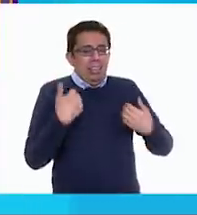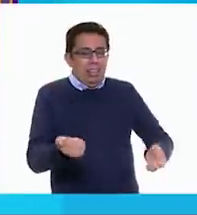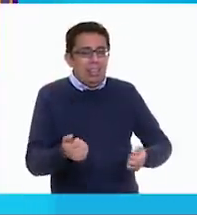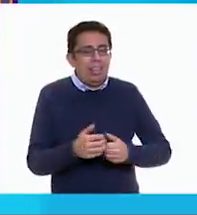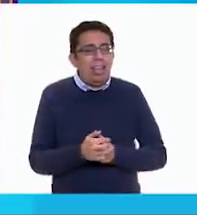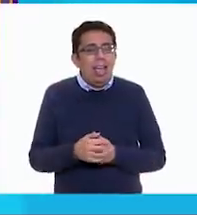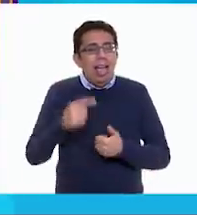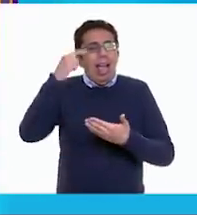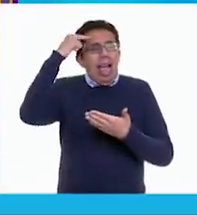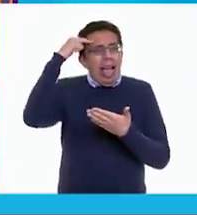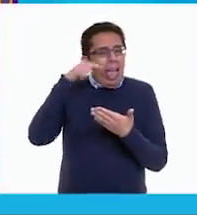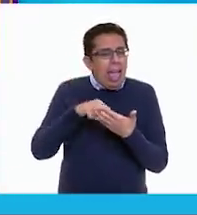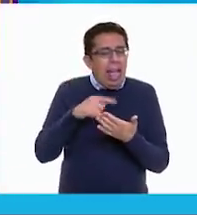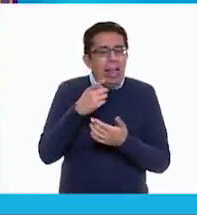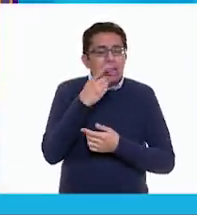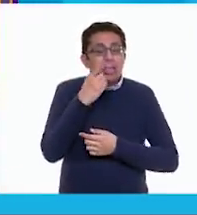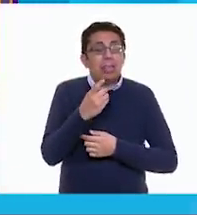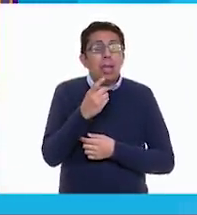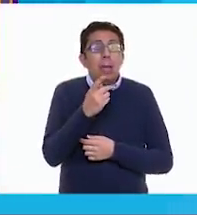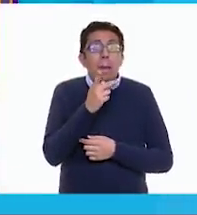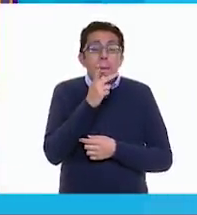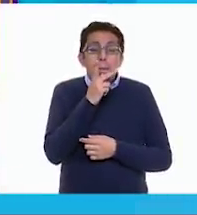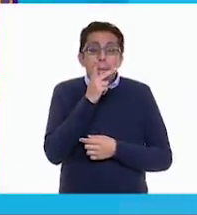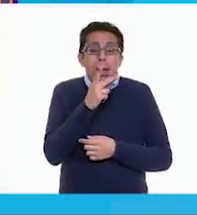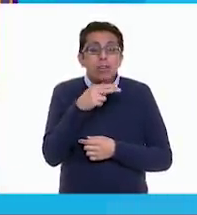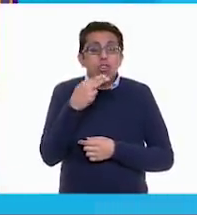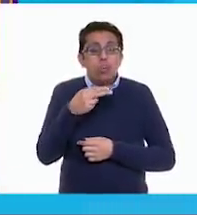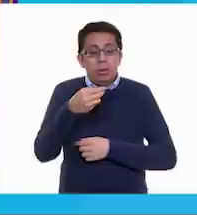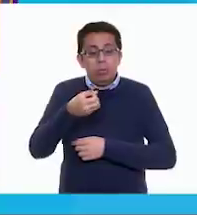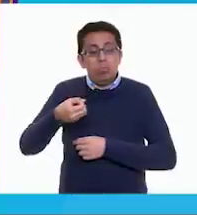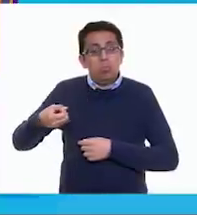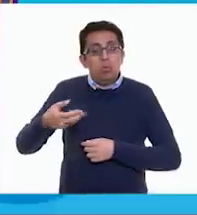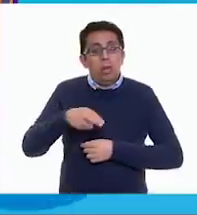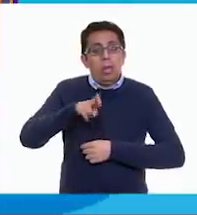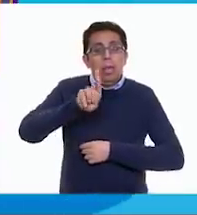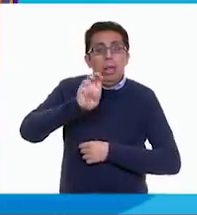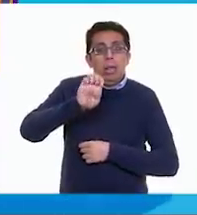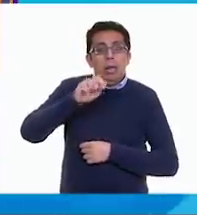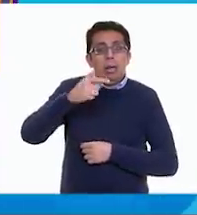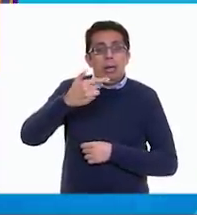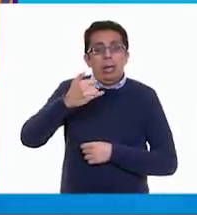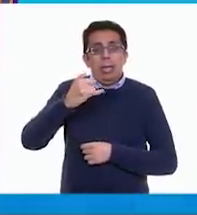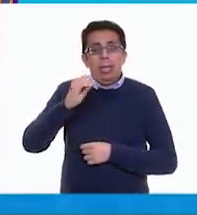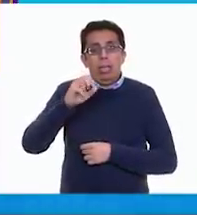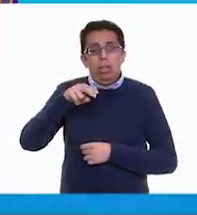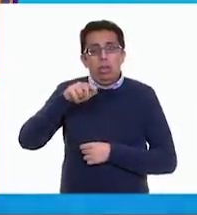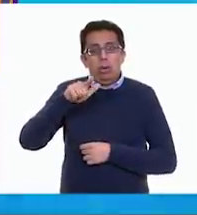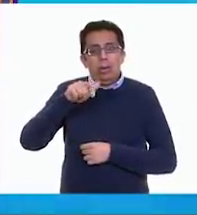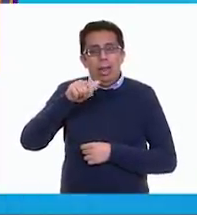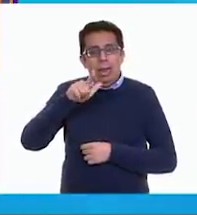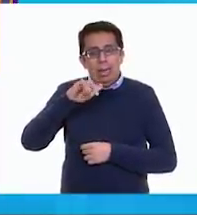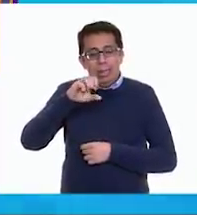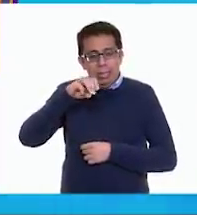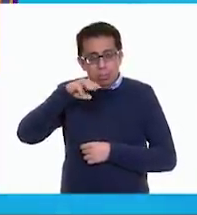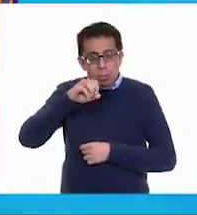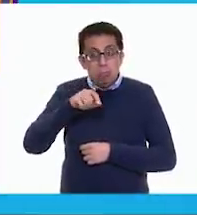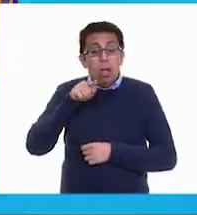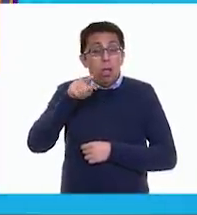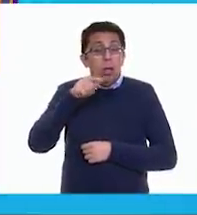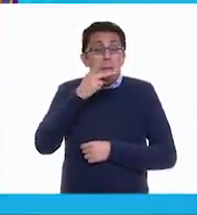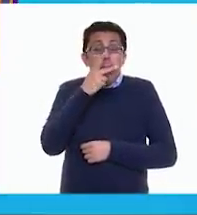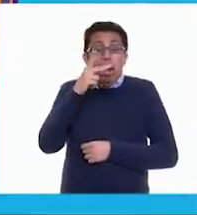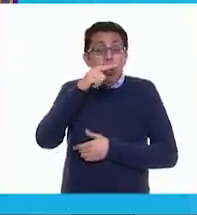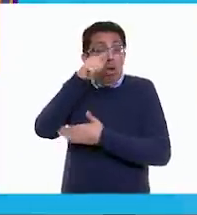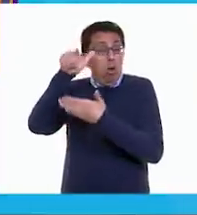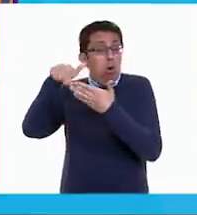Creo que te refieres a las palabras mejor conocidas como regionalismos. Palabras que significan algo en determinada región